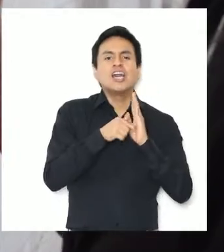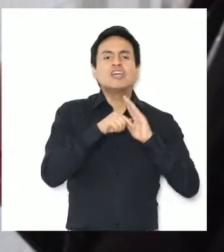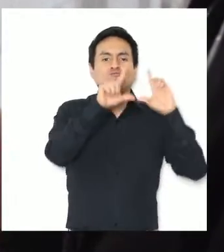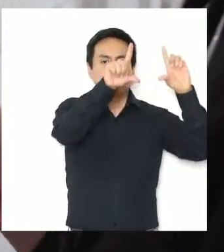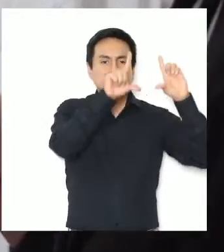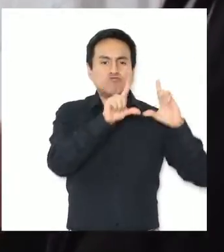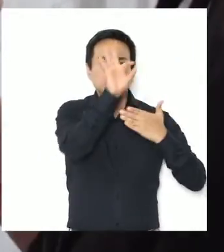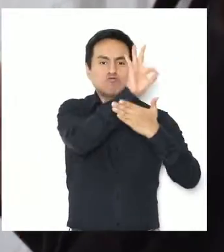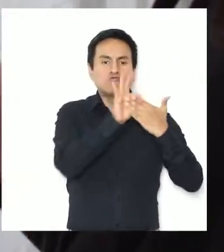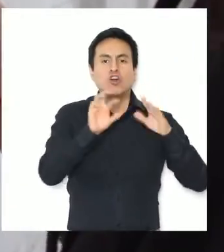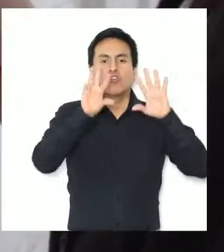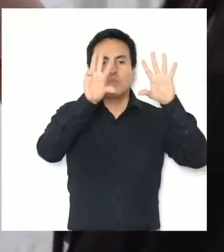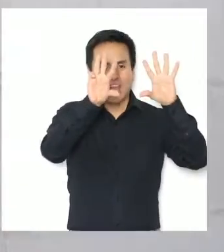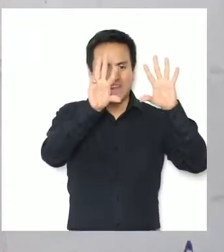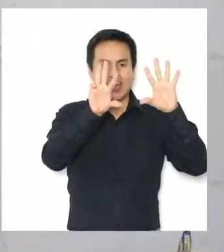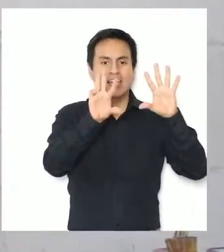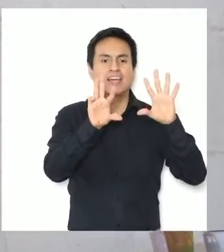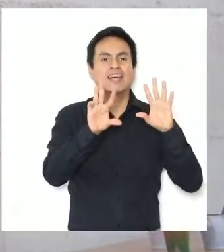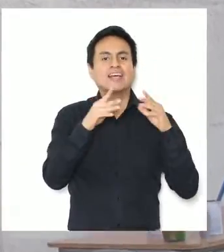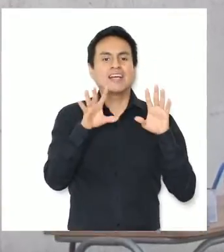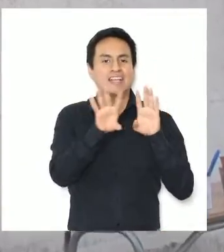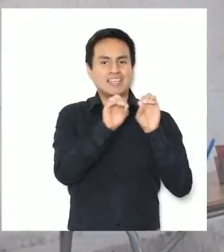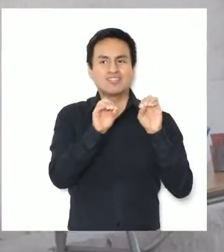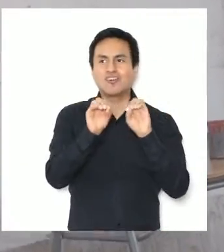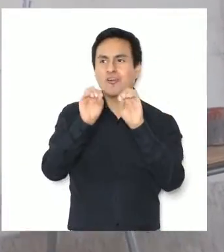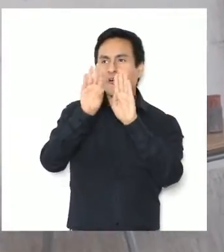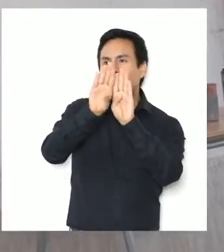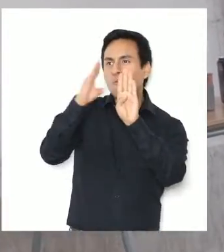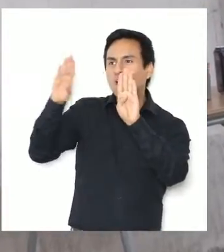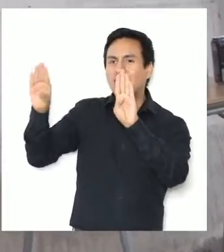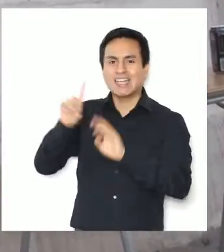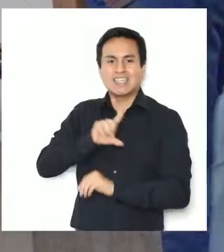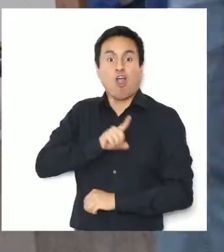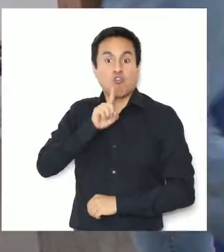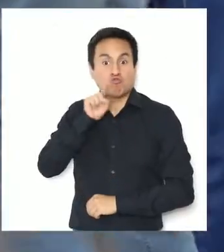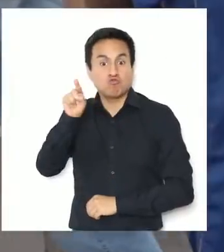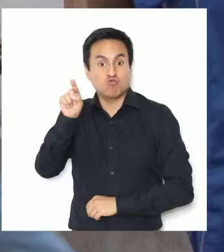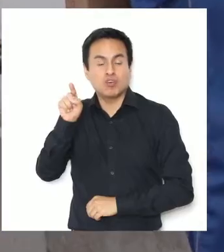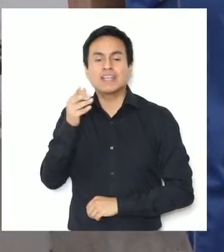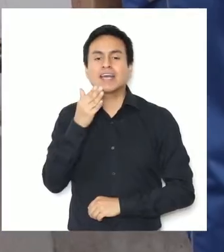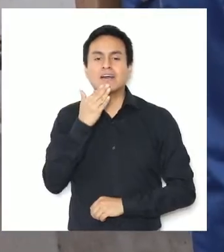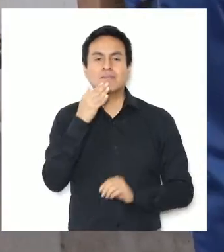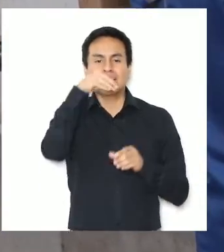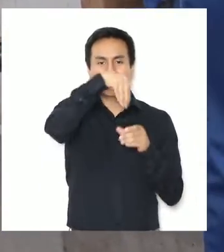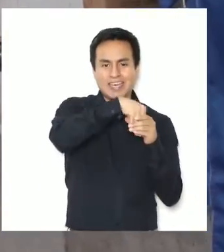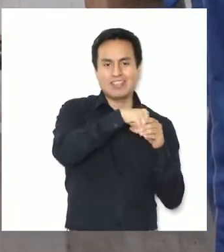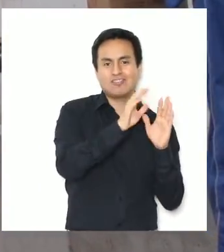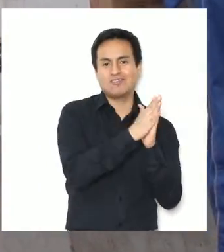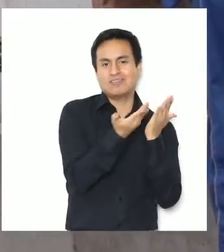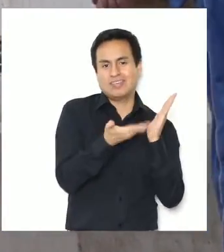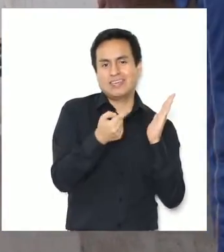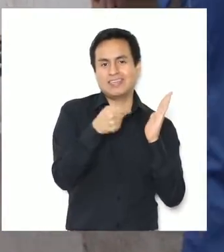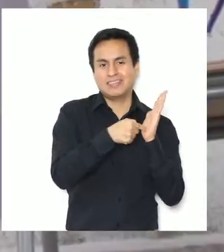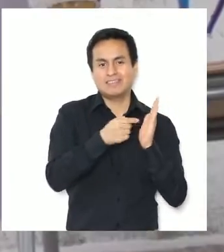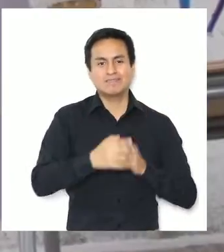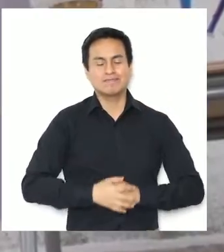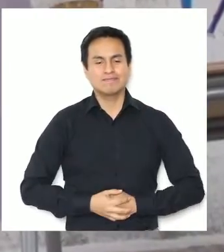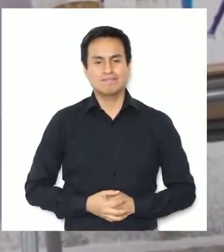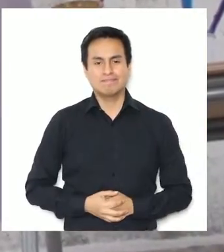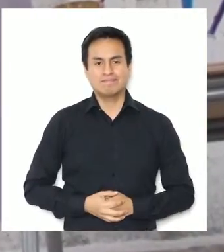tener nueve ilustraciones entonces que van a estar hechas en el mural del liceo, pero también van a estar dentro de este